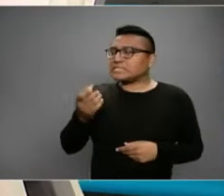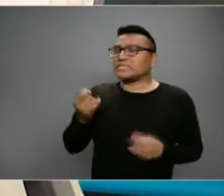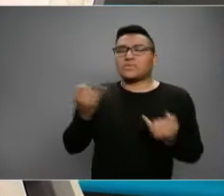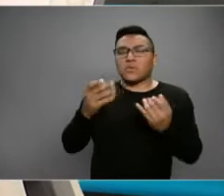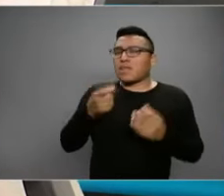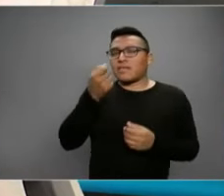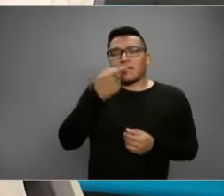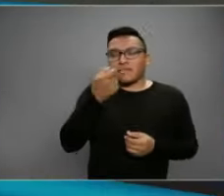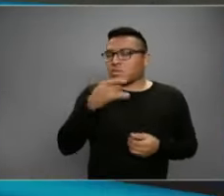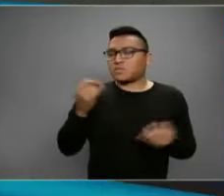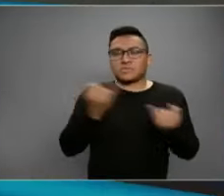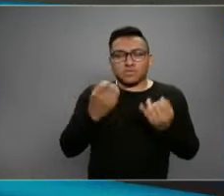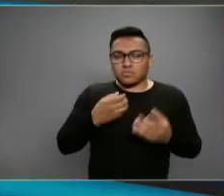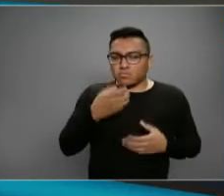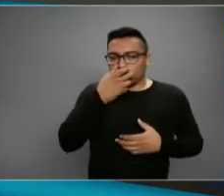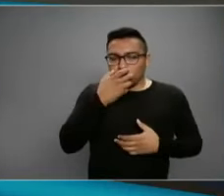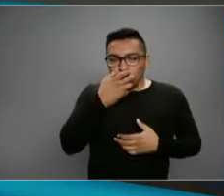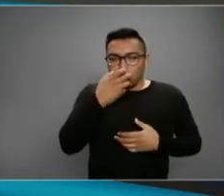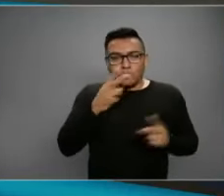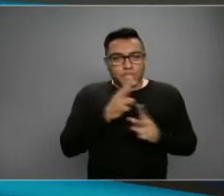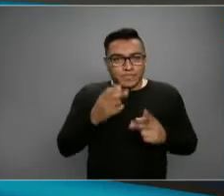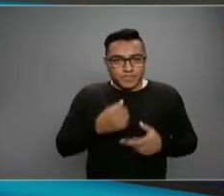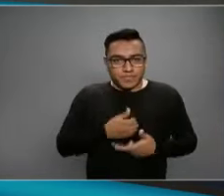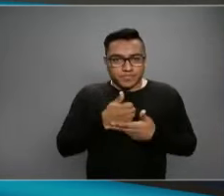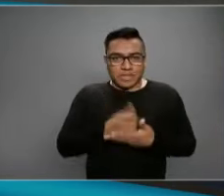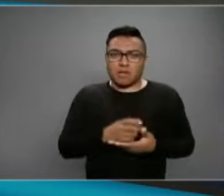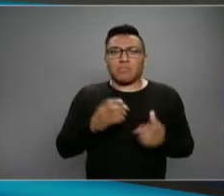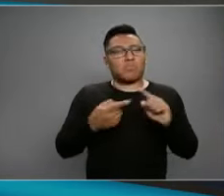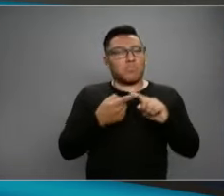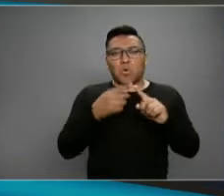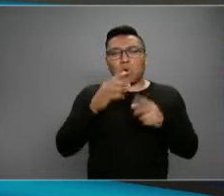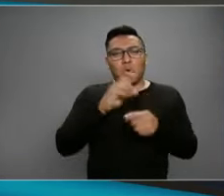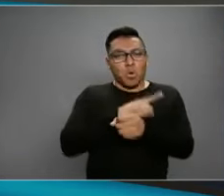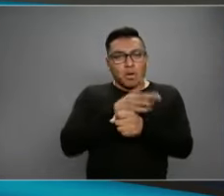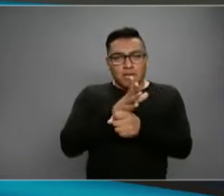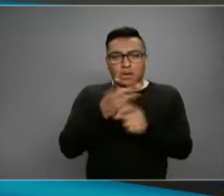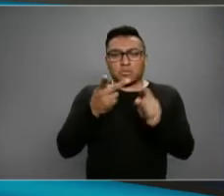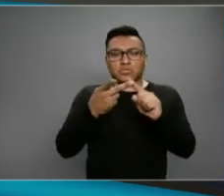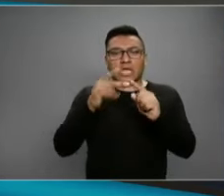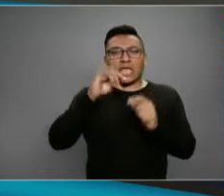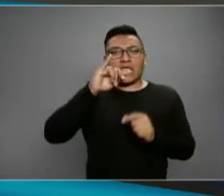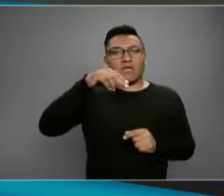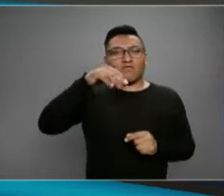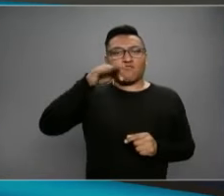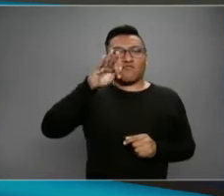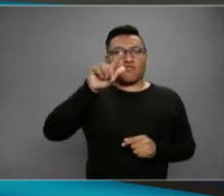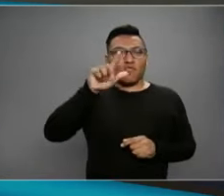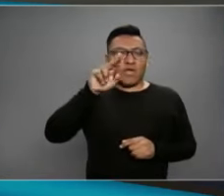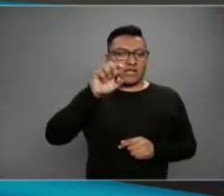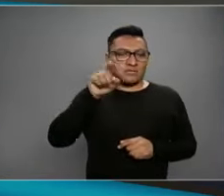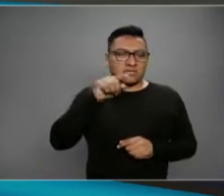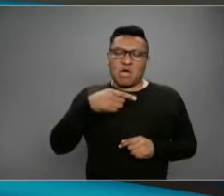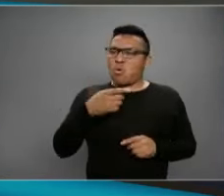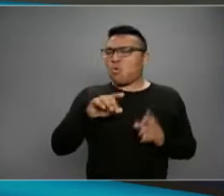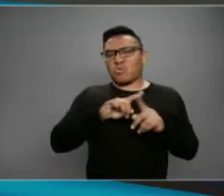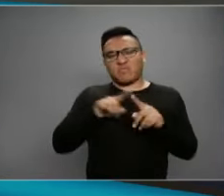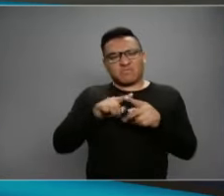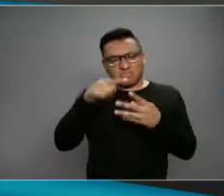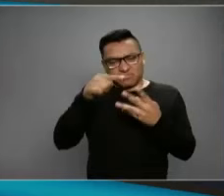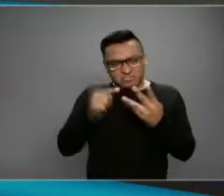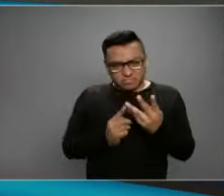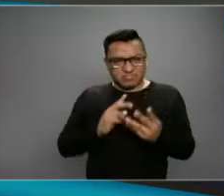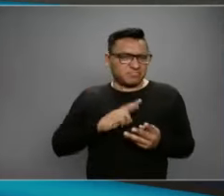mismo tratamiento, ya sea por coronavirus, por influenza o por cualquier otra bacteria que pueda